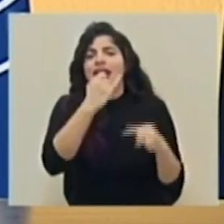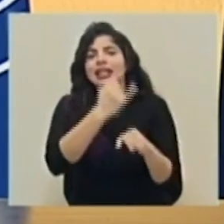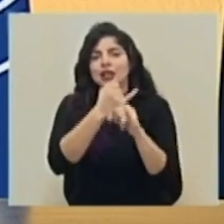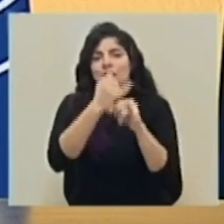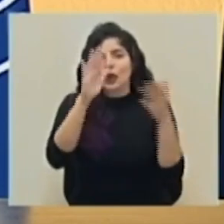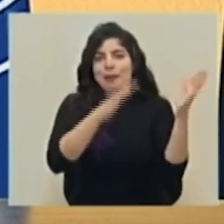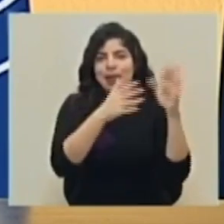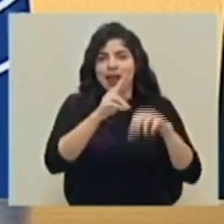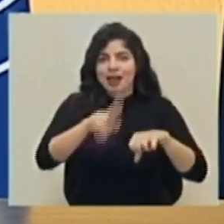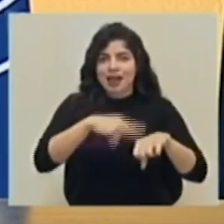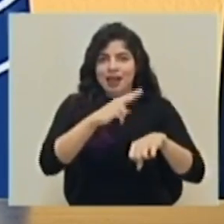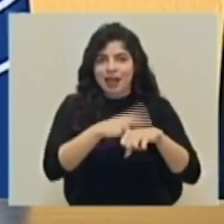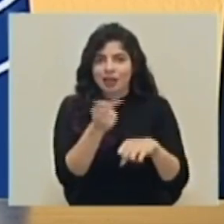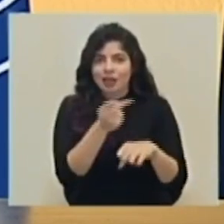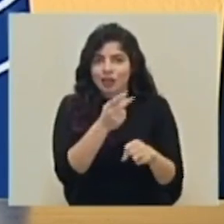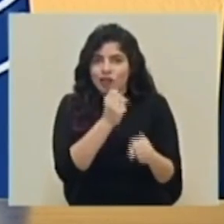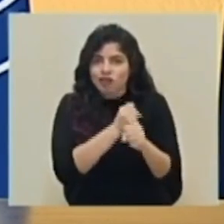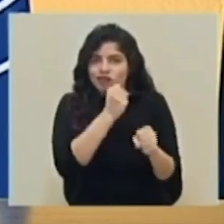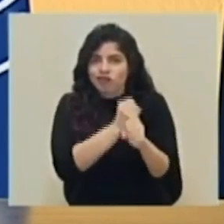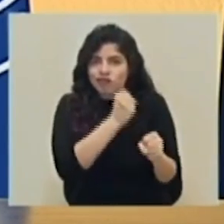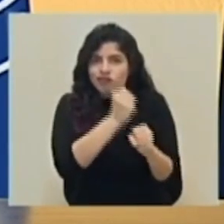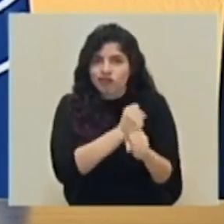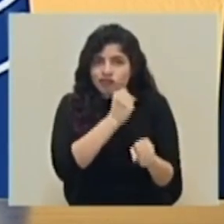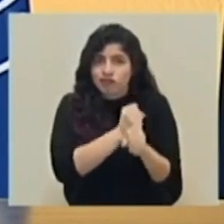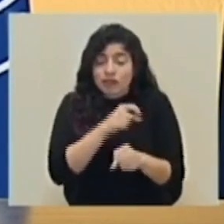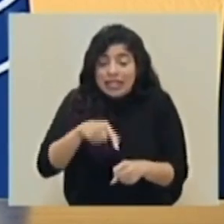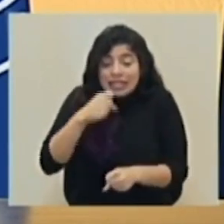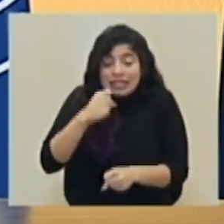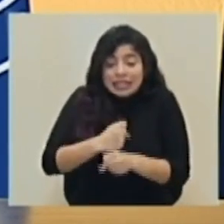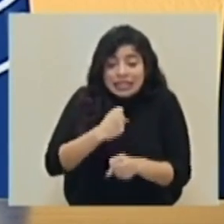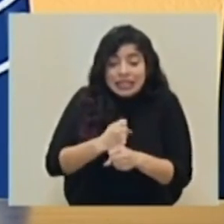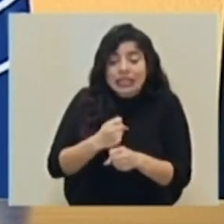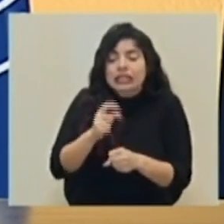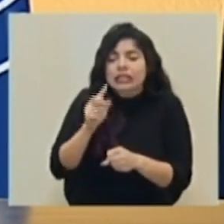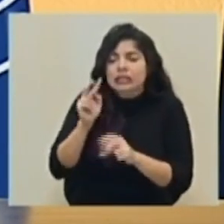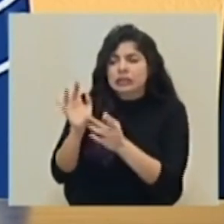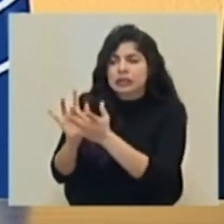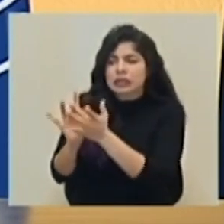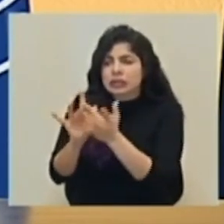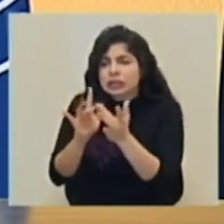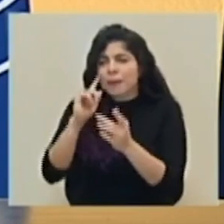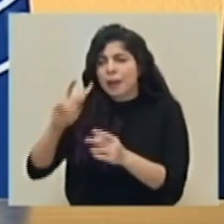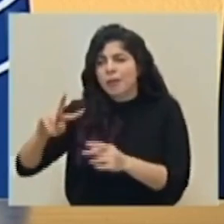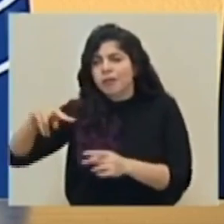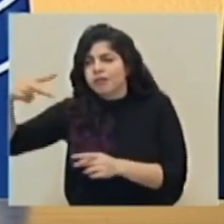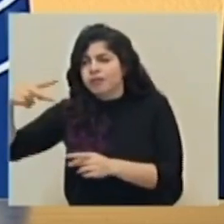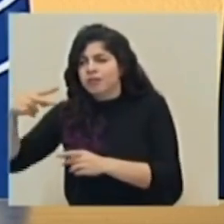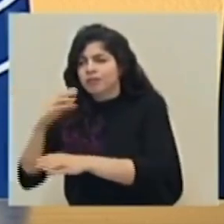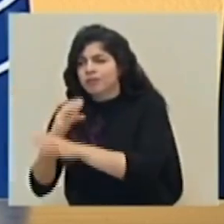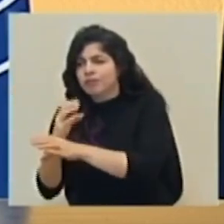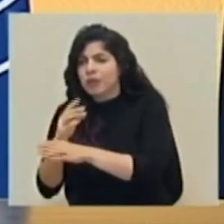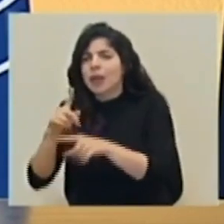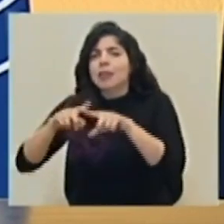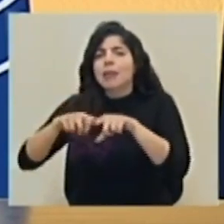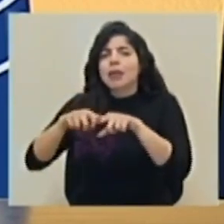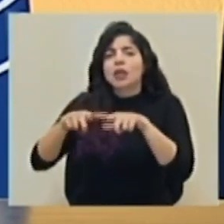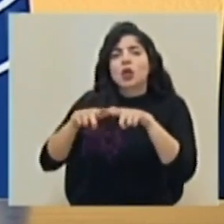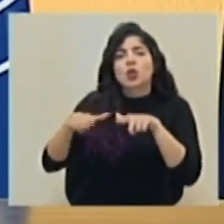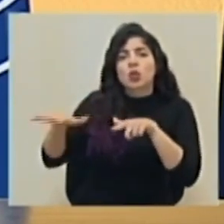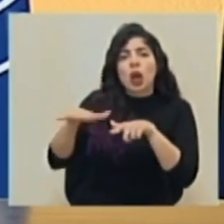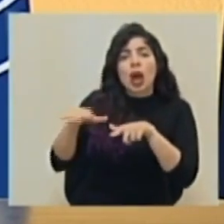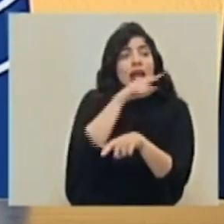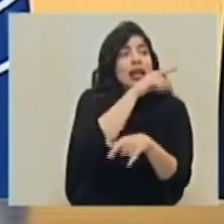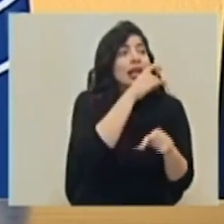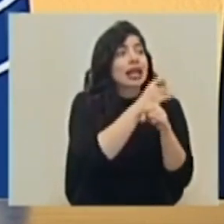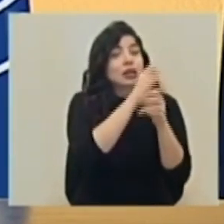Meteorológico Nacional y las acciones operativas, sobre todo de reforzamiento en las regiones en donde, de acuerdo a la información del